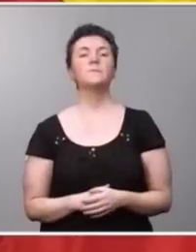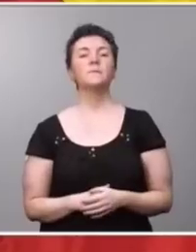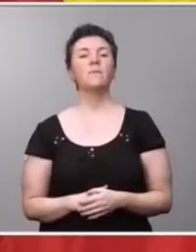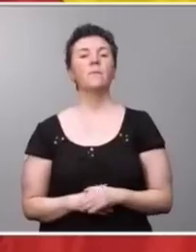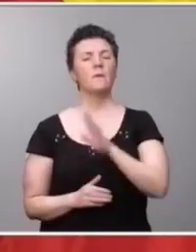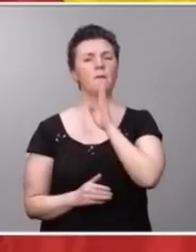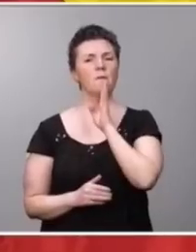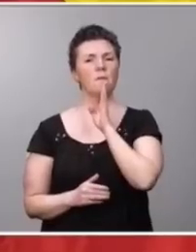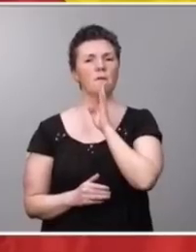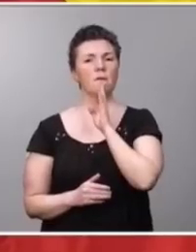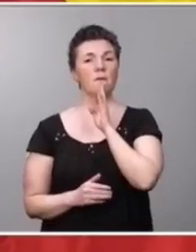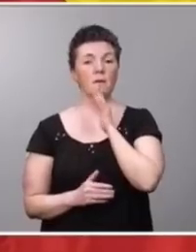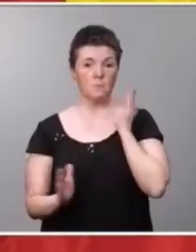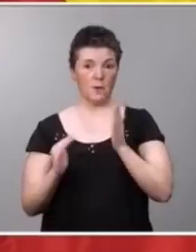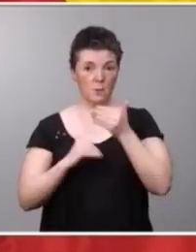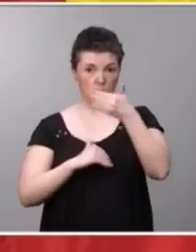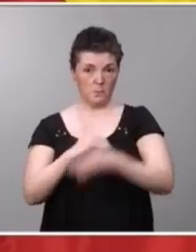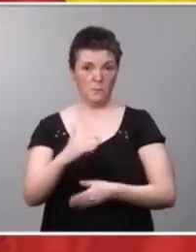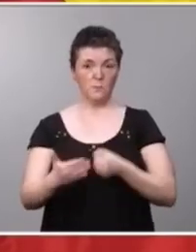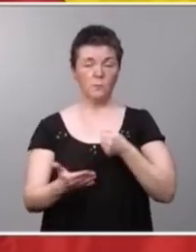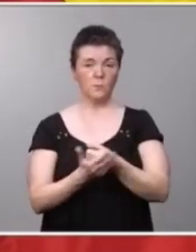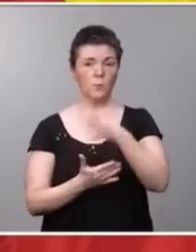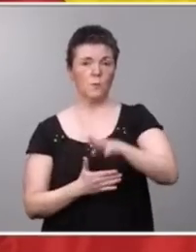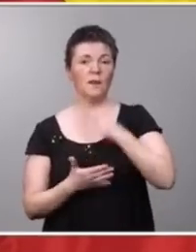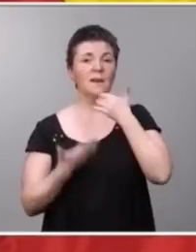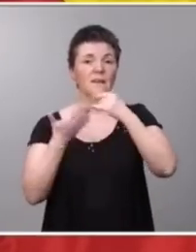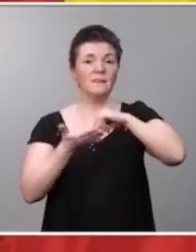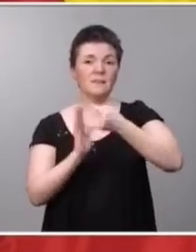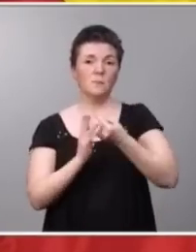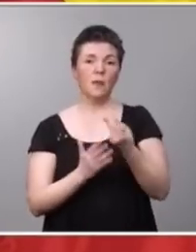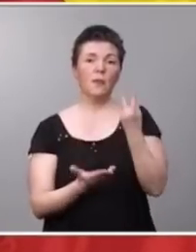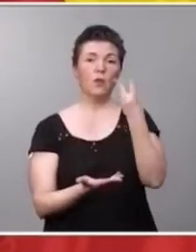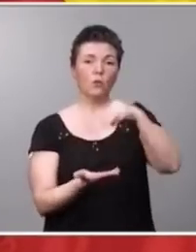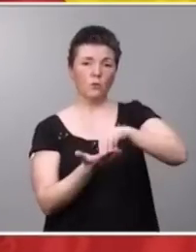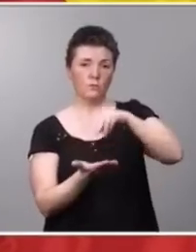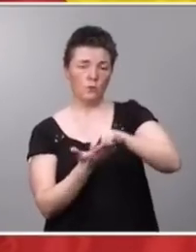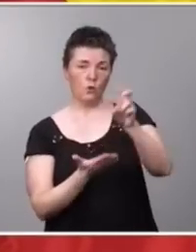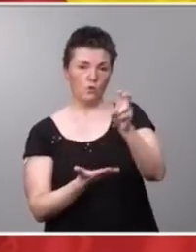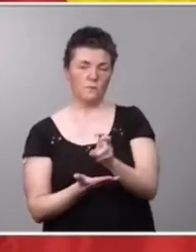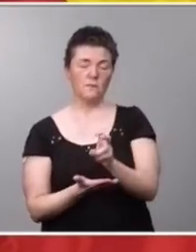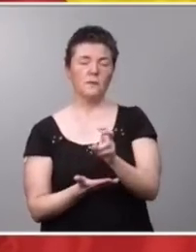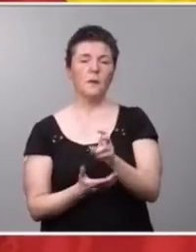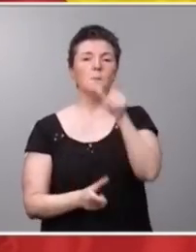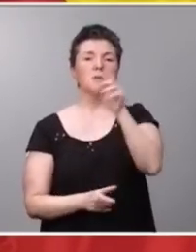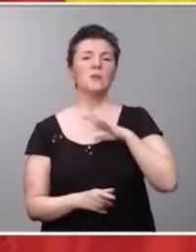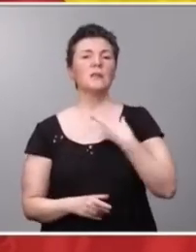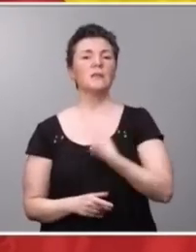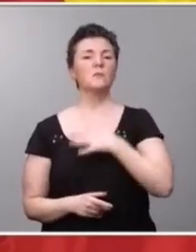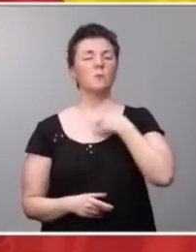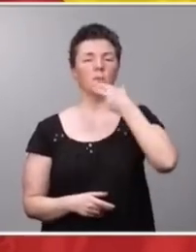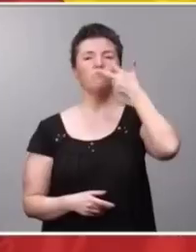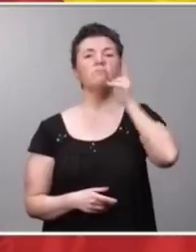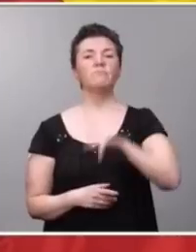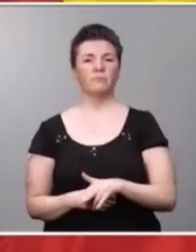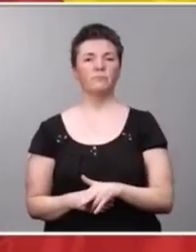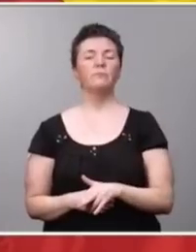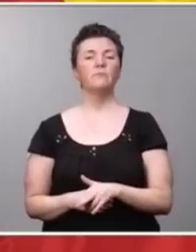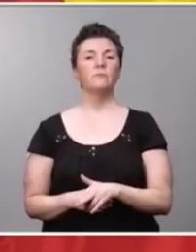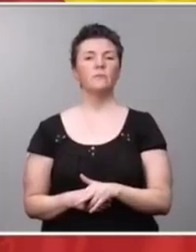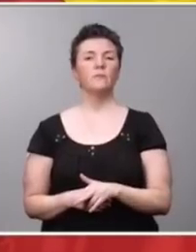en ese periodo máximo y a través de ese sistema de doble comparecencia, las personas trans podrán ser reconocidas por las